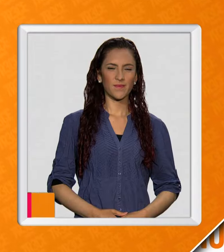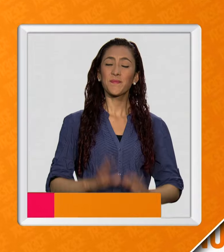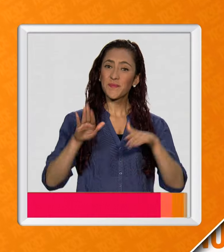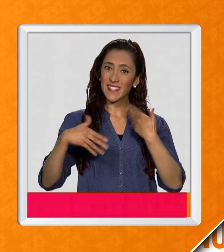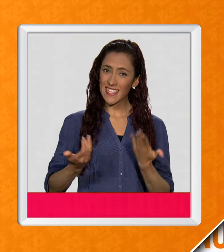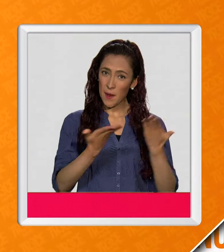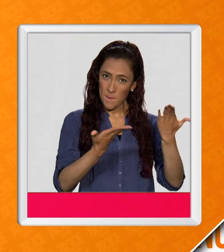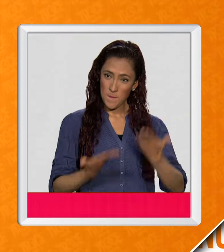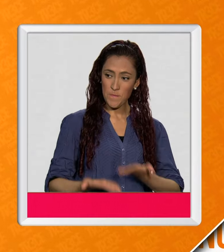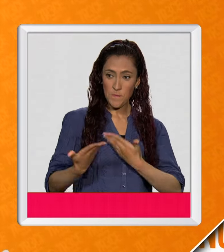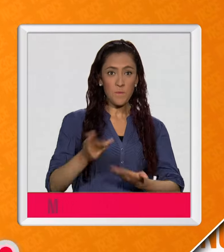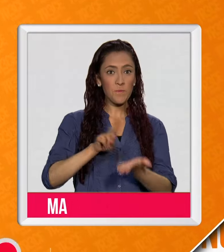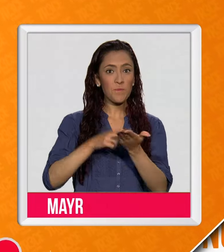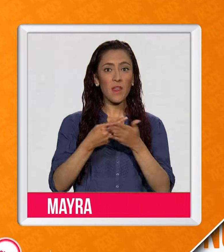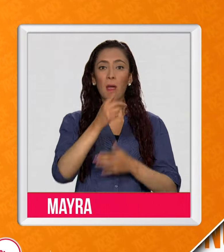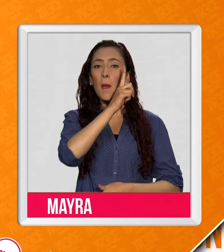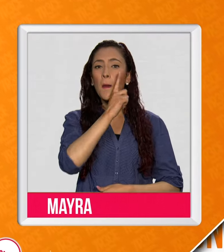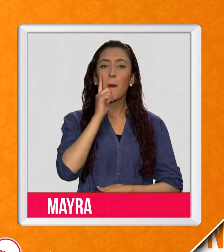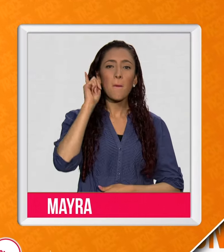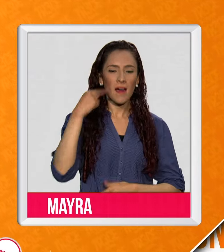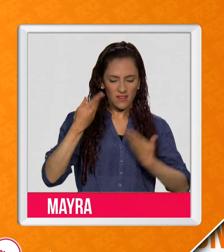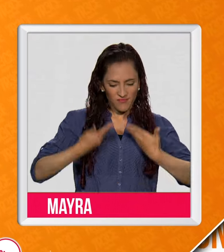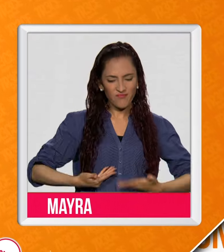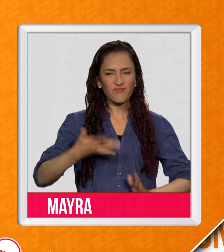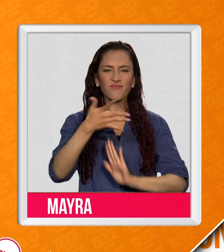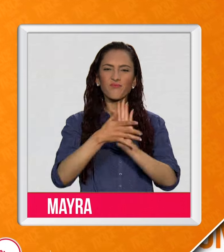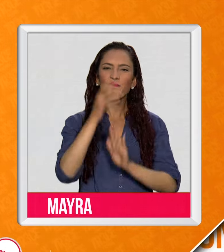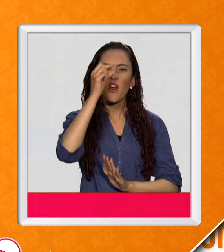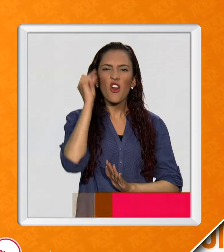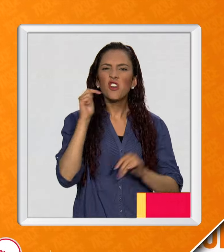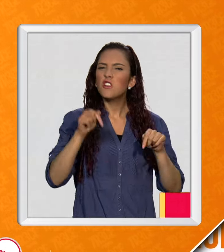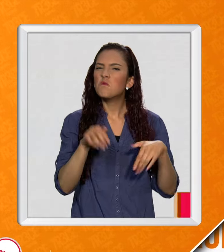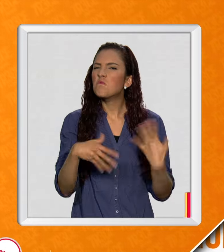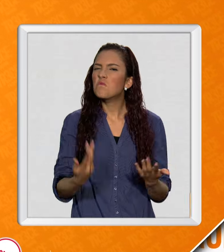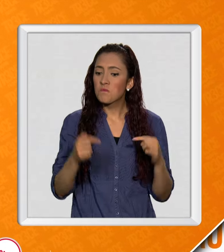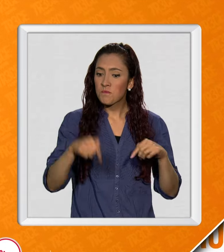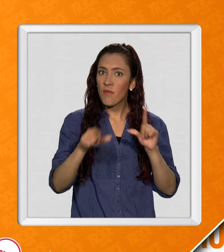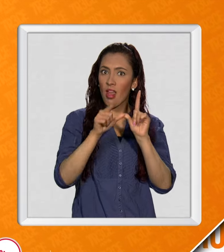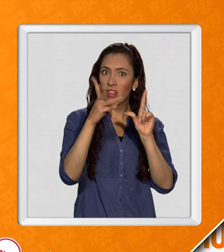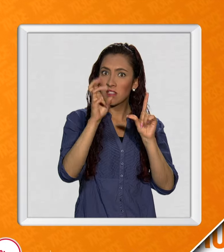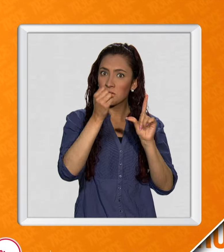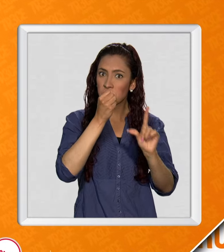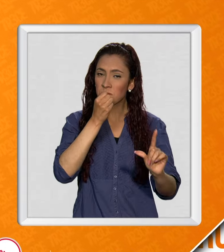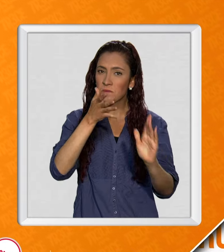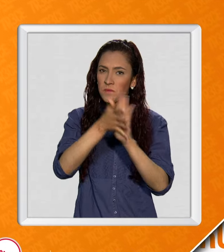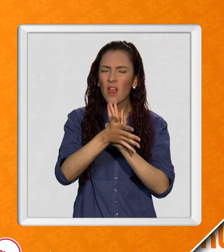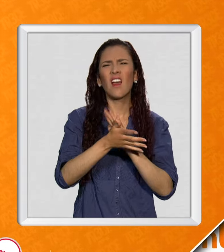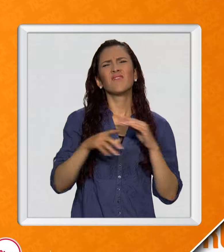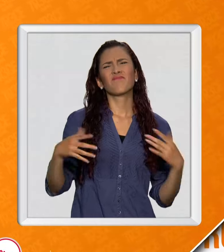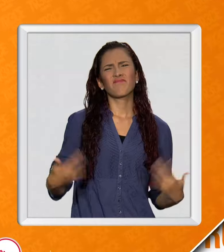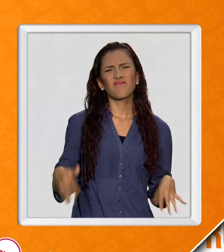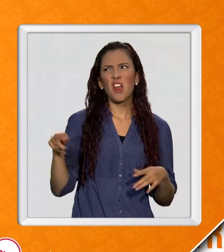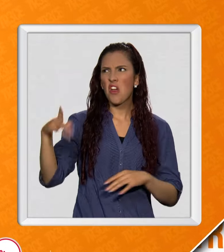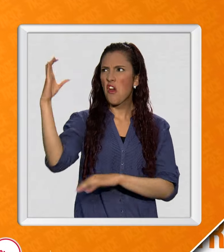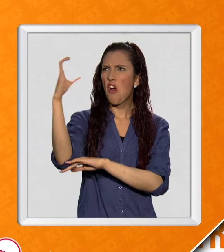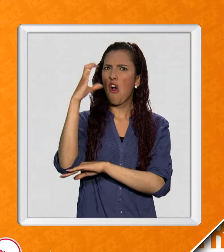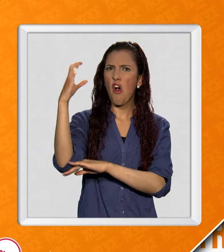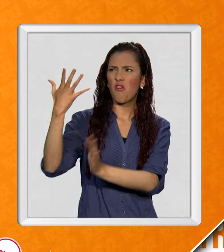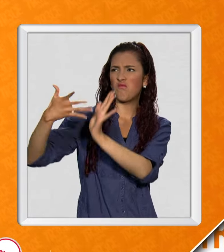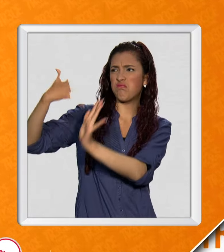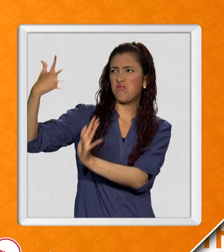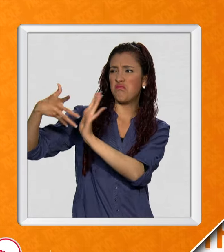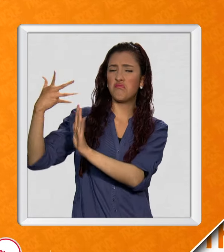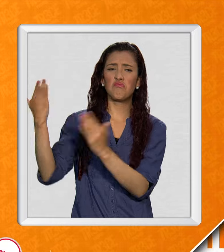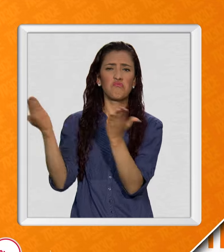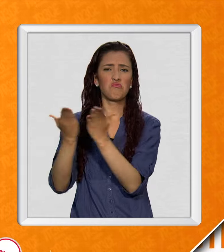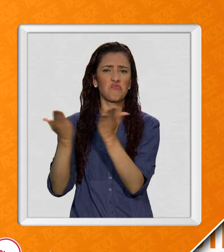Y amados bienvenidos, ella es Mayra, soy López y estas las noticias en 13 News. En Colombia, infortunadamente, los que son ricos pueden estudiar